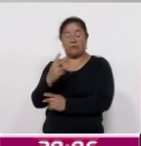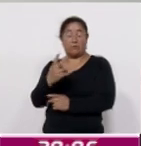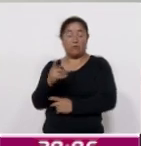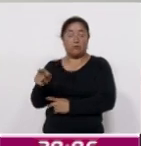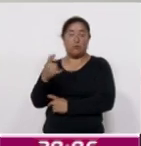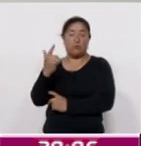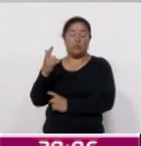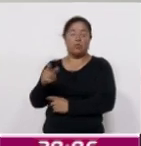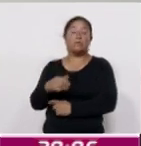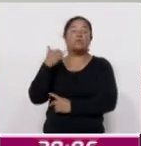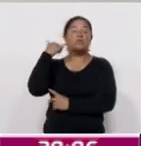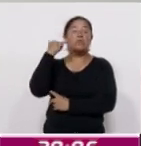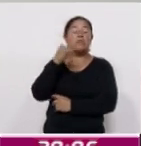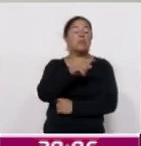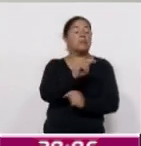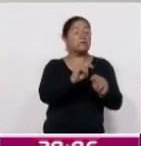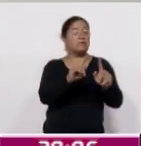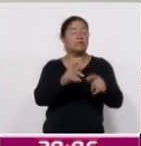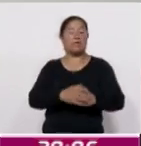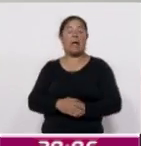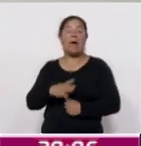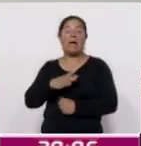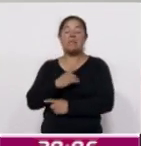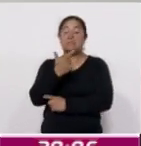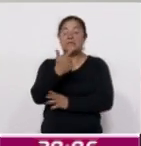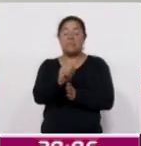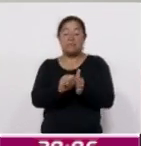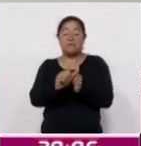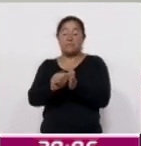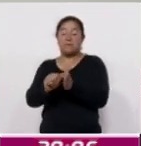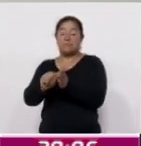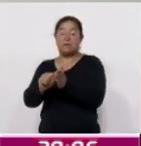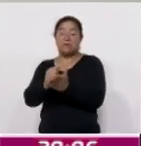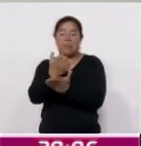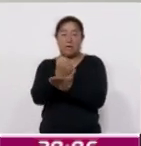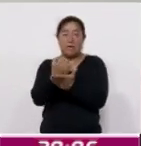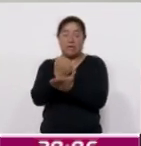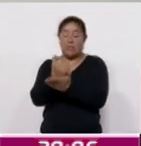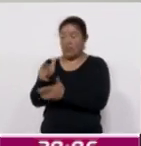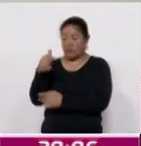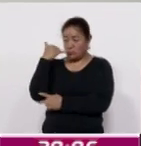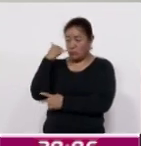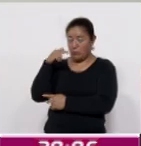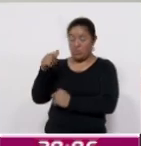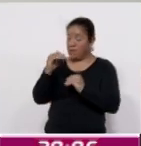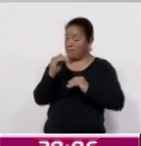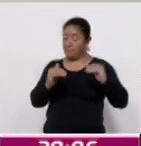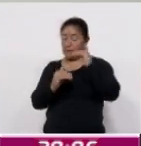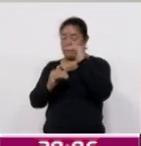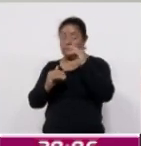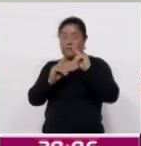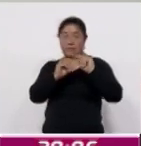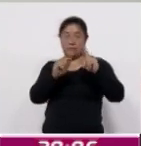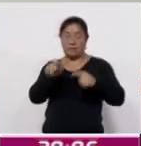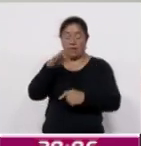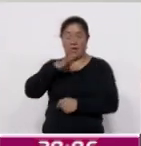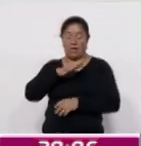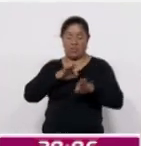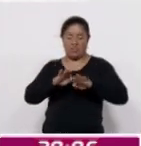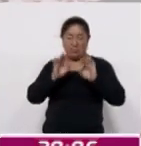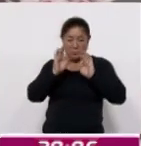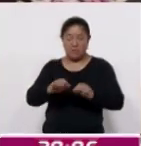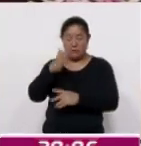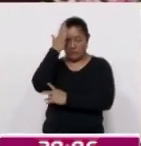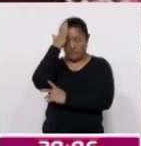Tlaxcala. Lleva siete meses ganándole a Yucatán por su buen trabajo y su liderazgo en todo el Estado.